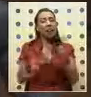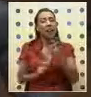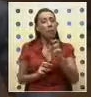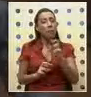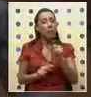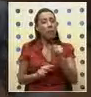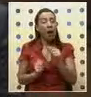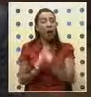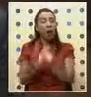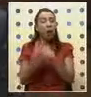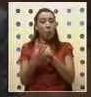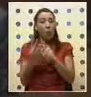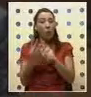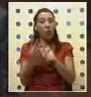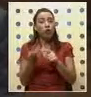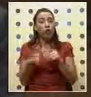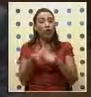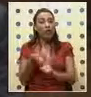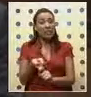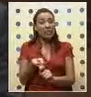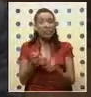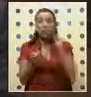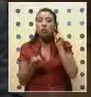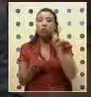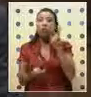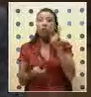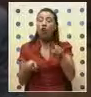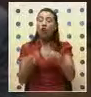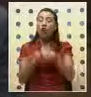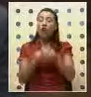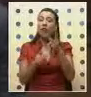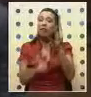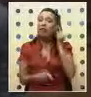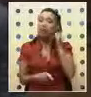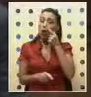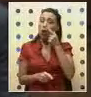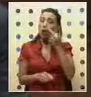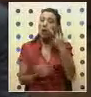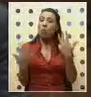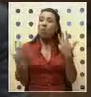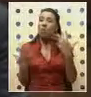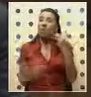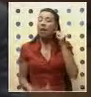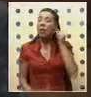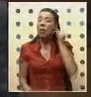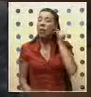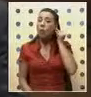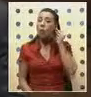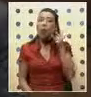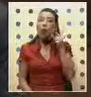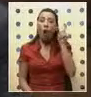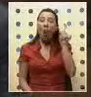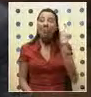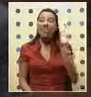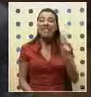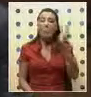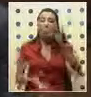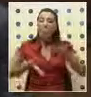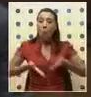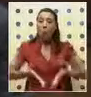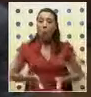sus cuatro esposas, Mandela tuvo dos hermanos, tres varones, nueve mujeres, siendo Mandela el segundo de los hombres.